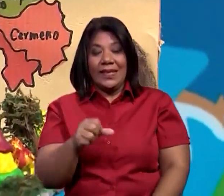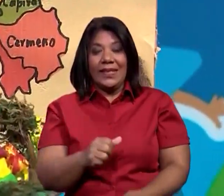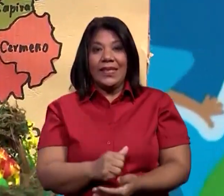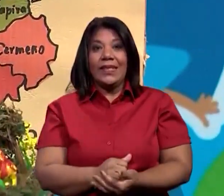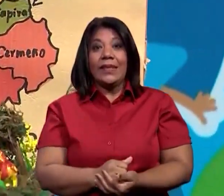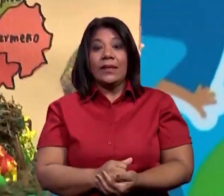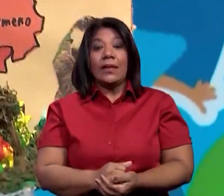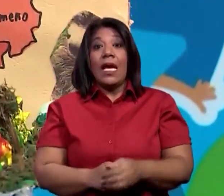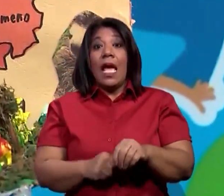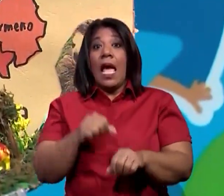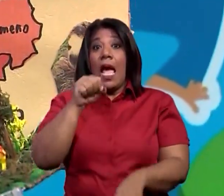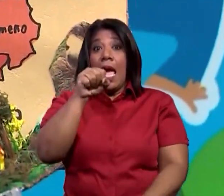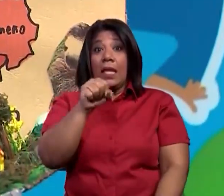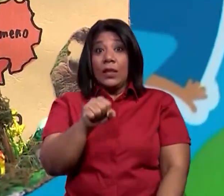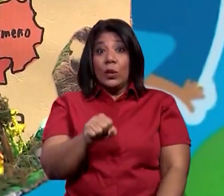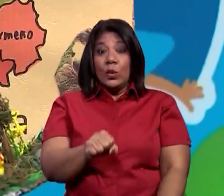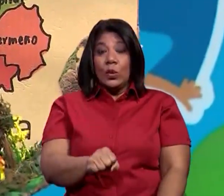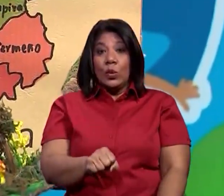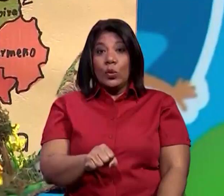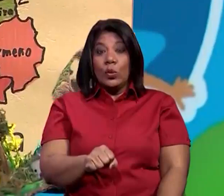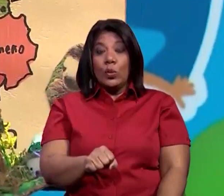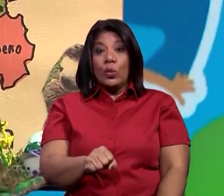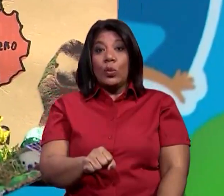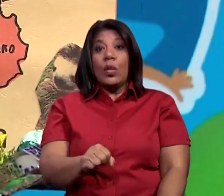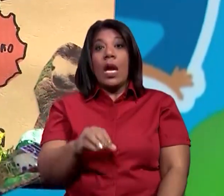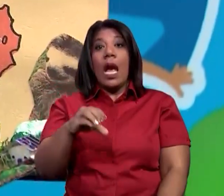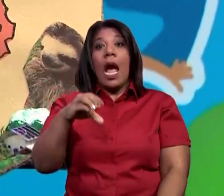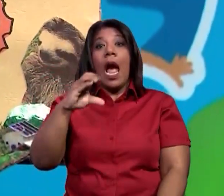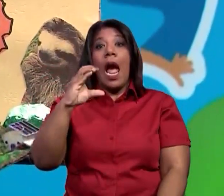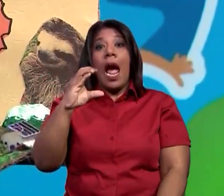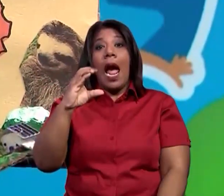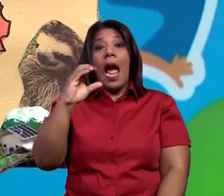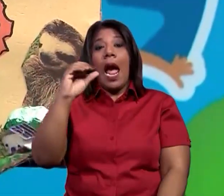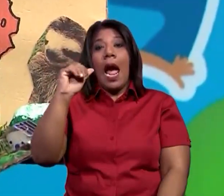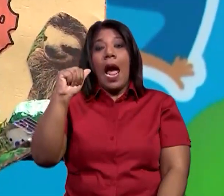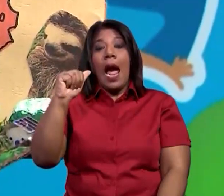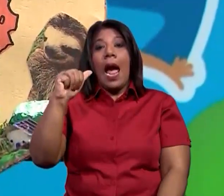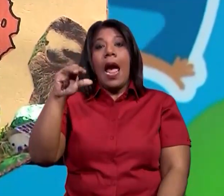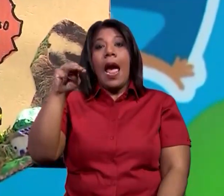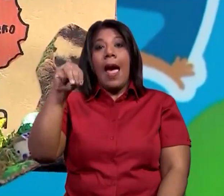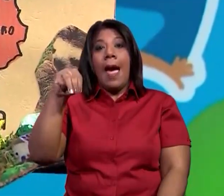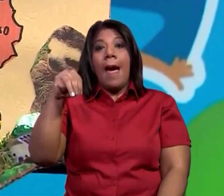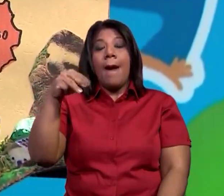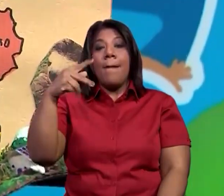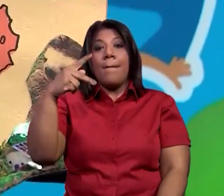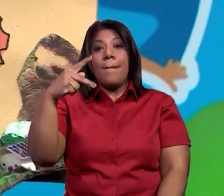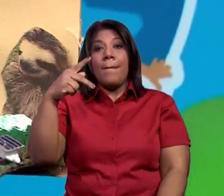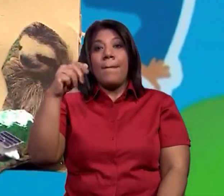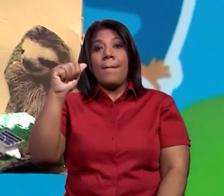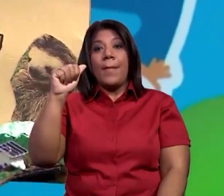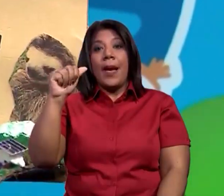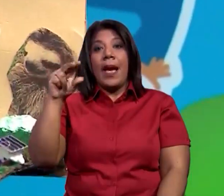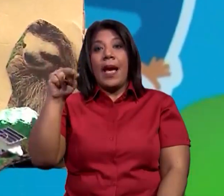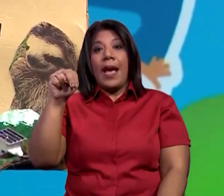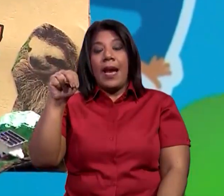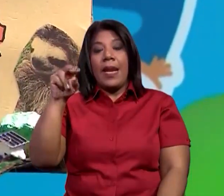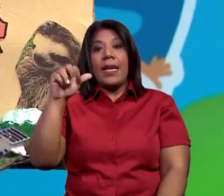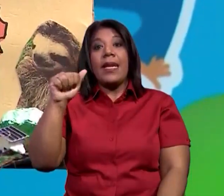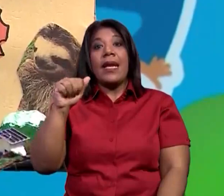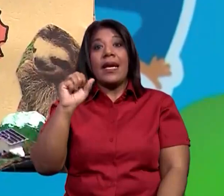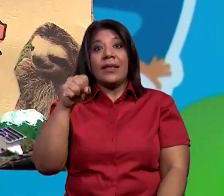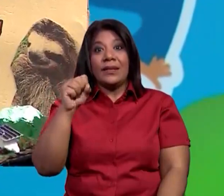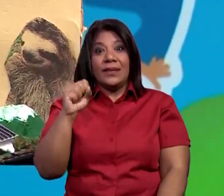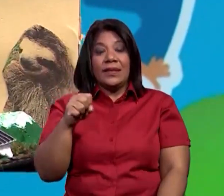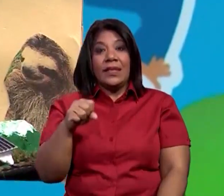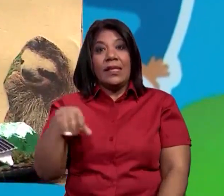Al sur tenemos Cerro Campana. Muy bonito ese cerro, ¿verdad? Cerro Campana